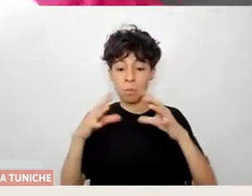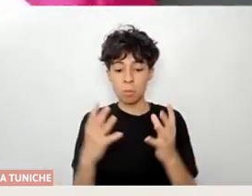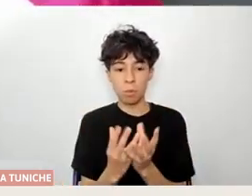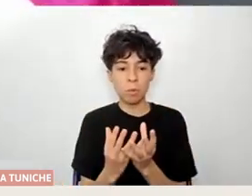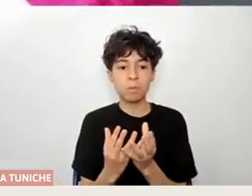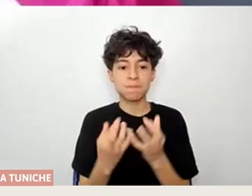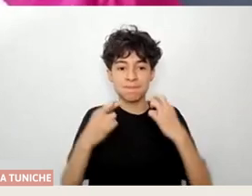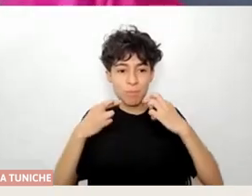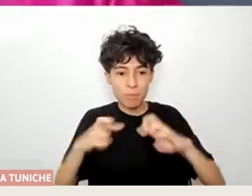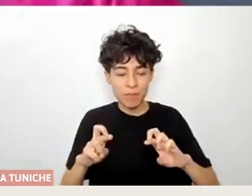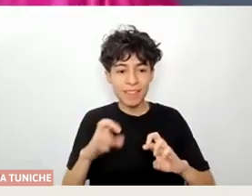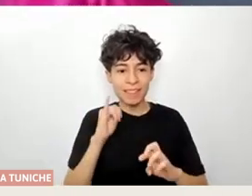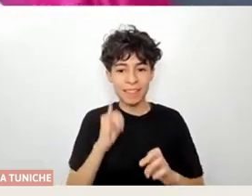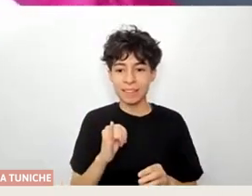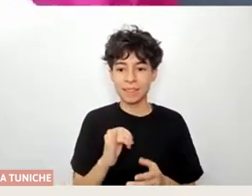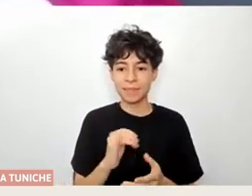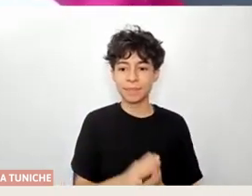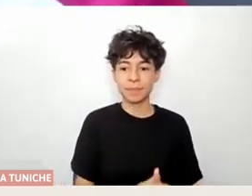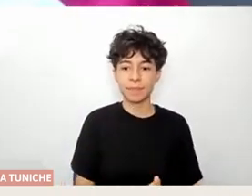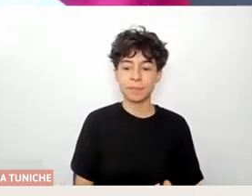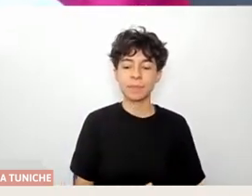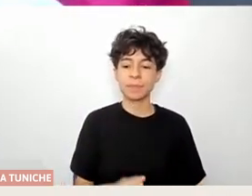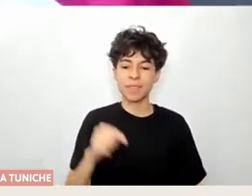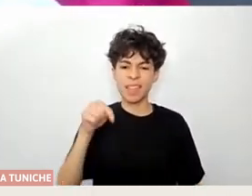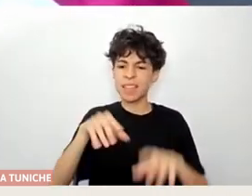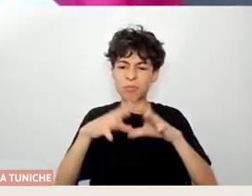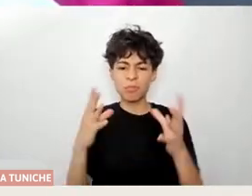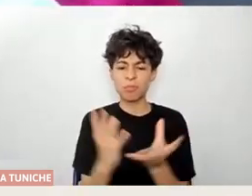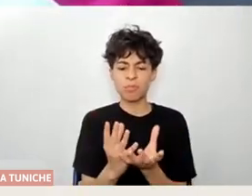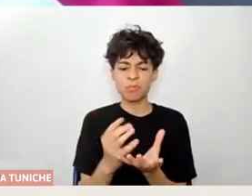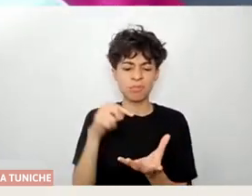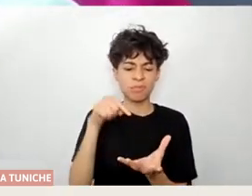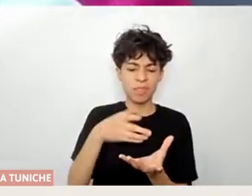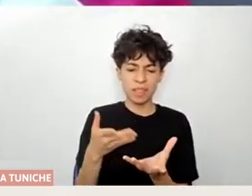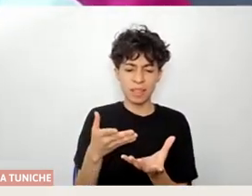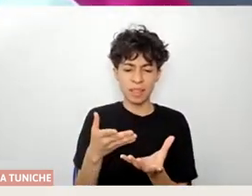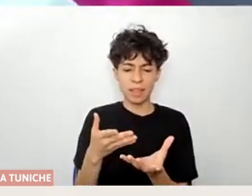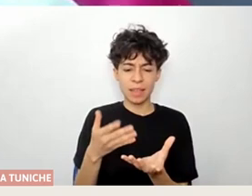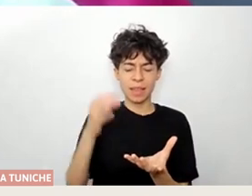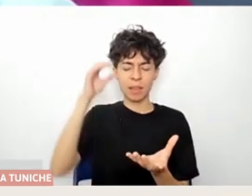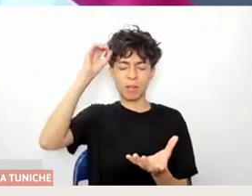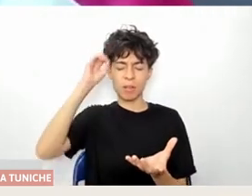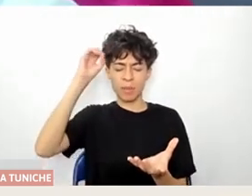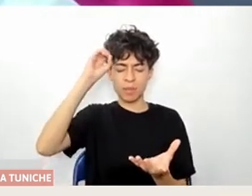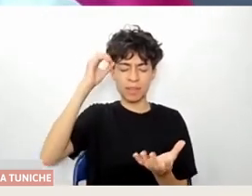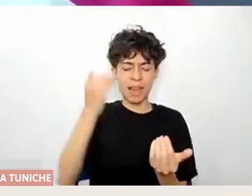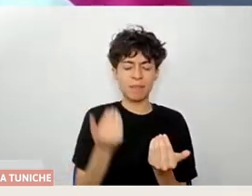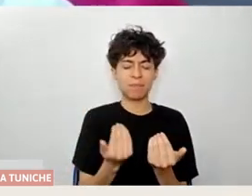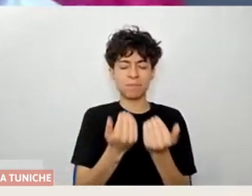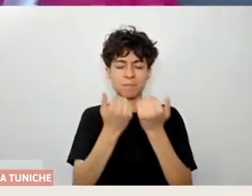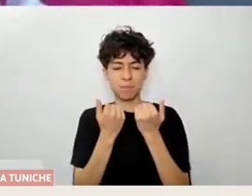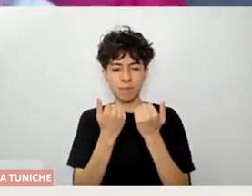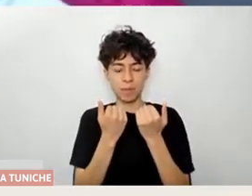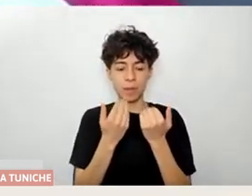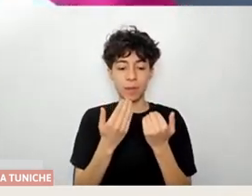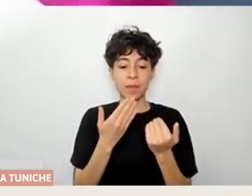es donde se sitúan haciendo, creyendo en lo que nos sostiene en nuestras convicciones, las acciones de otras